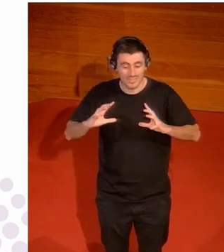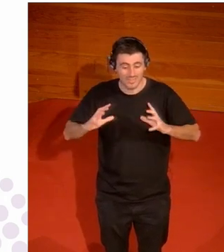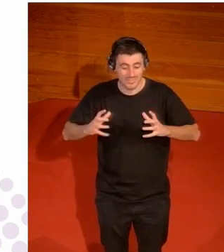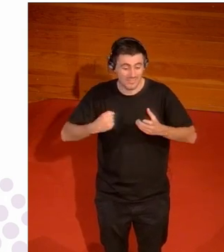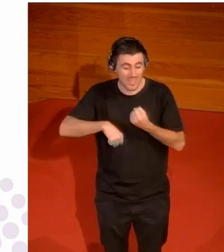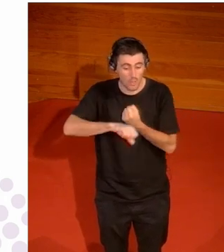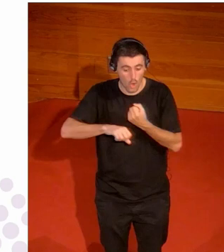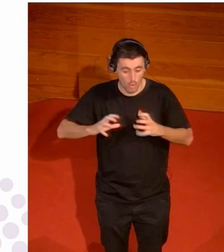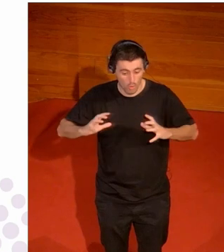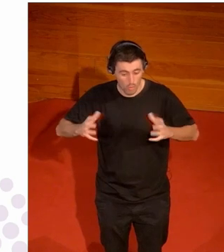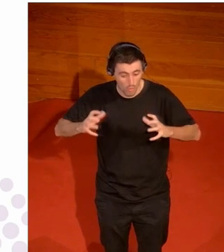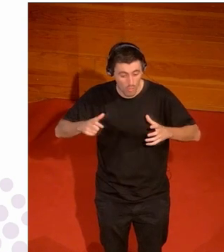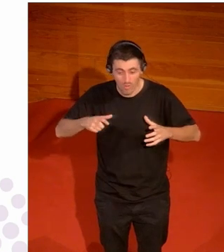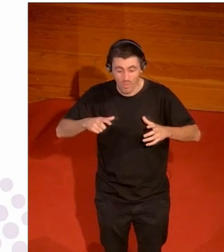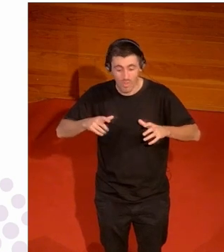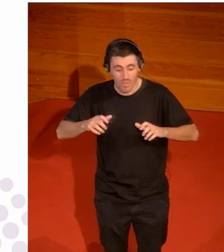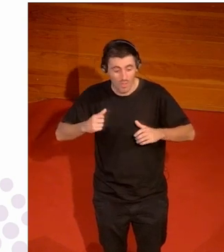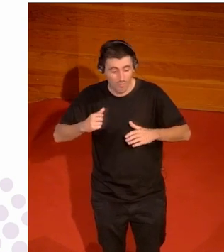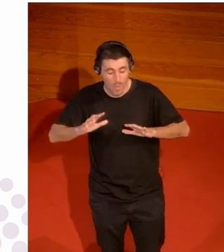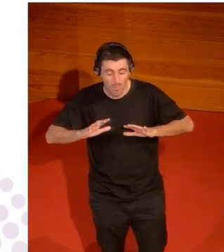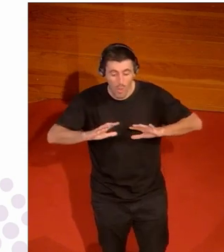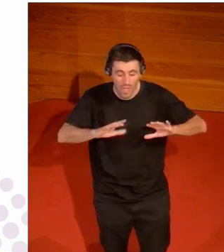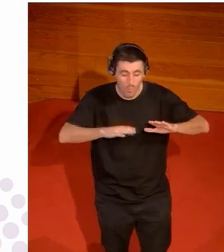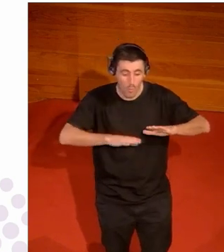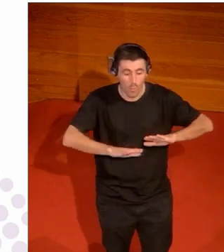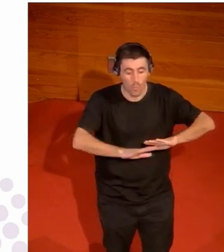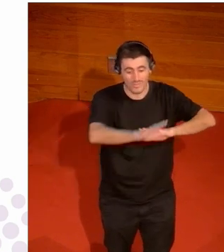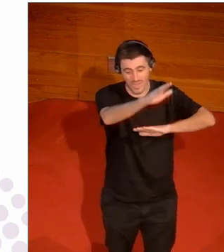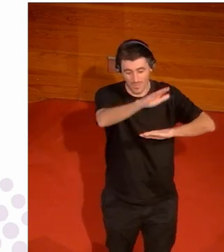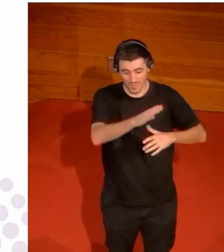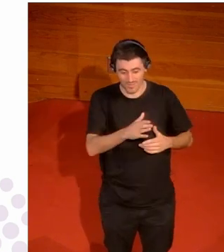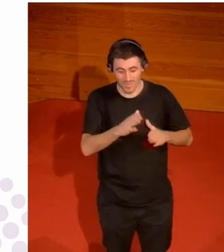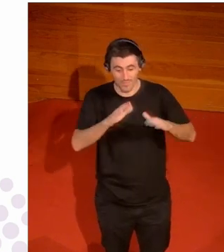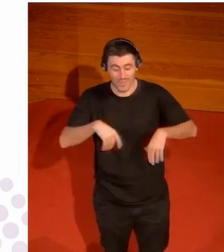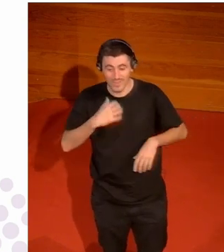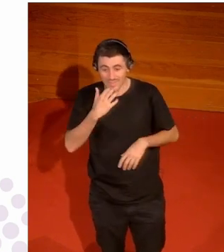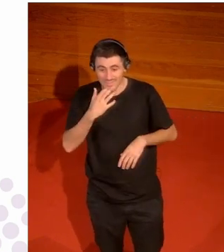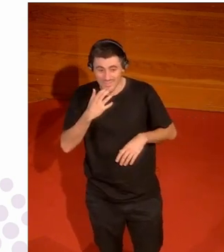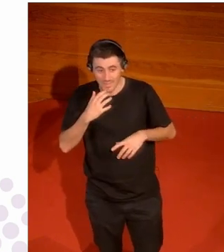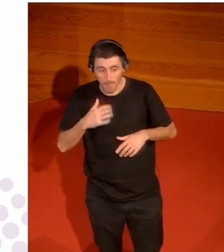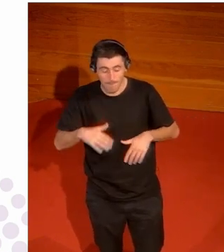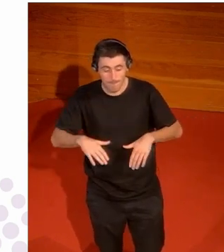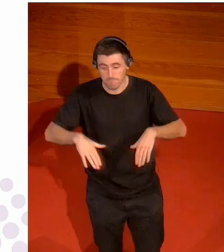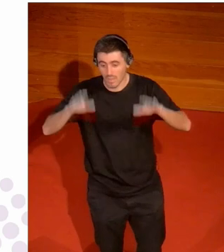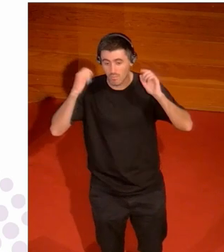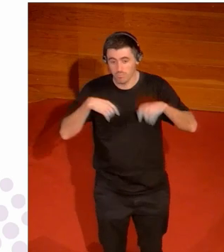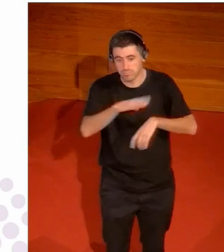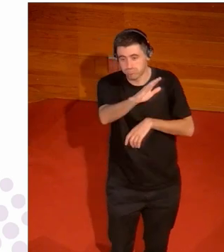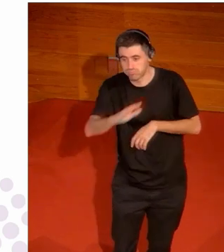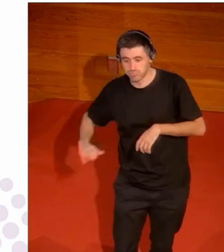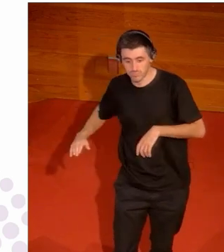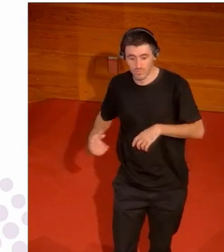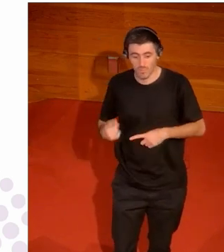no solo si dejas de empujar el tractor se para sino que retrocede entonces claro hay veces que digo mira anda ya voy a la